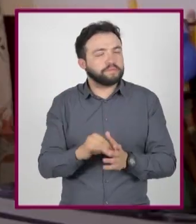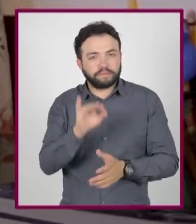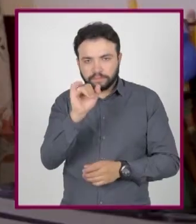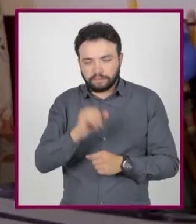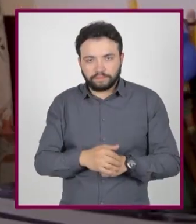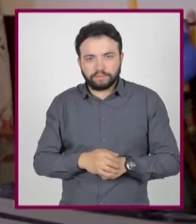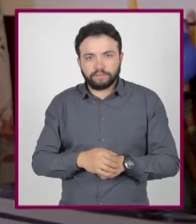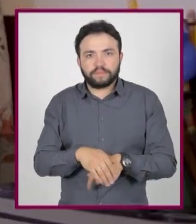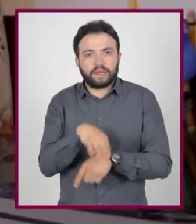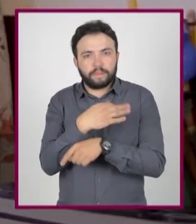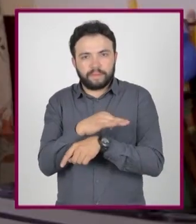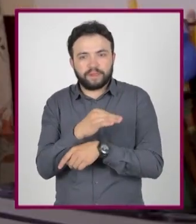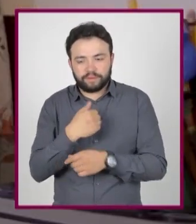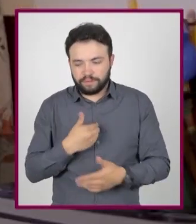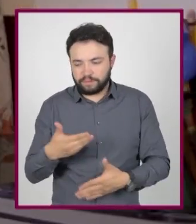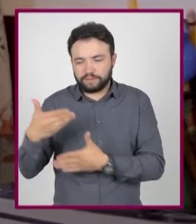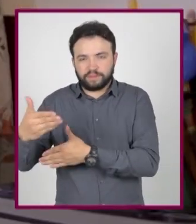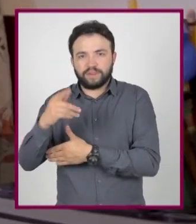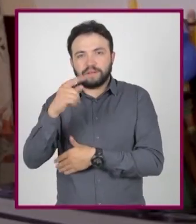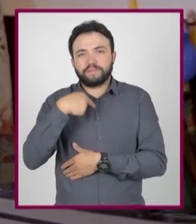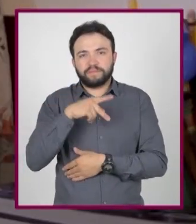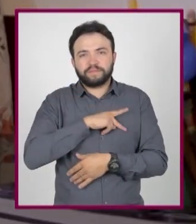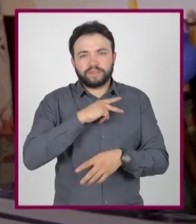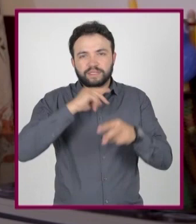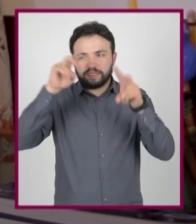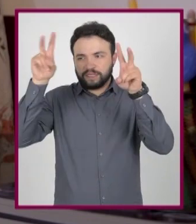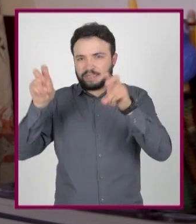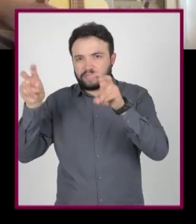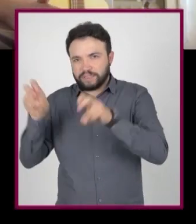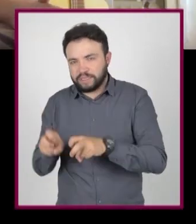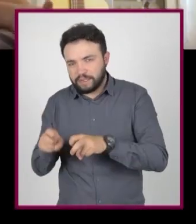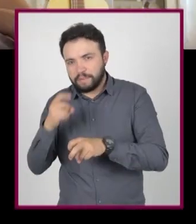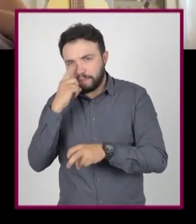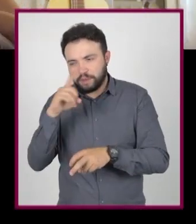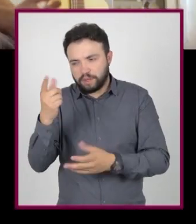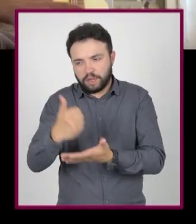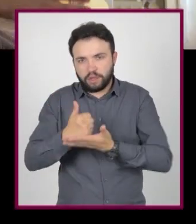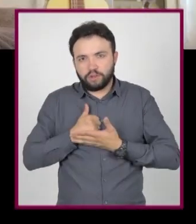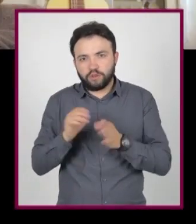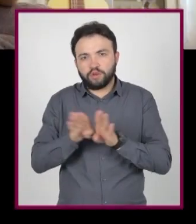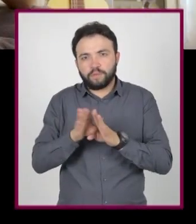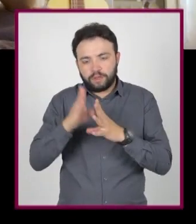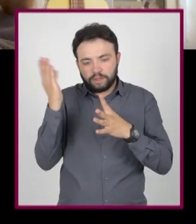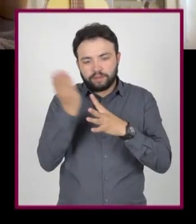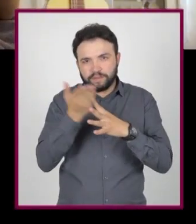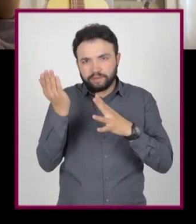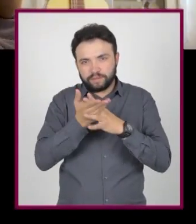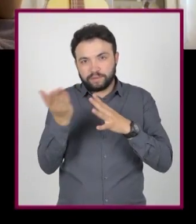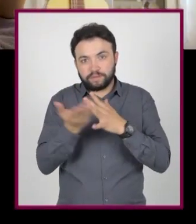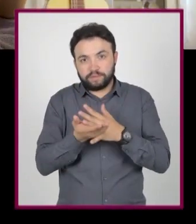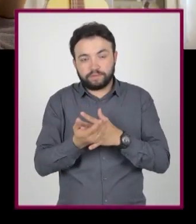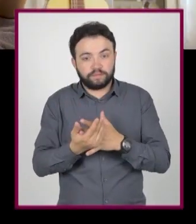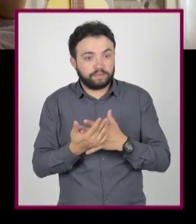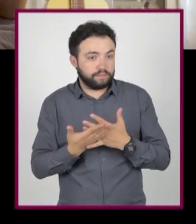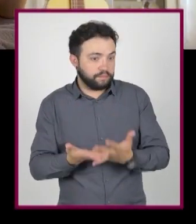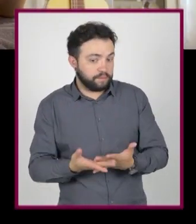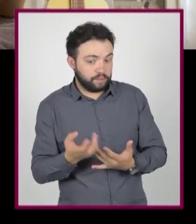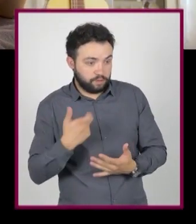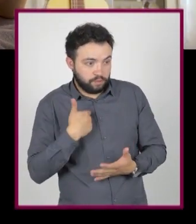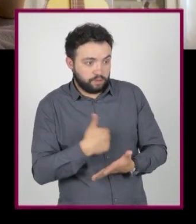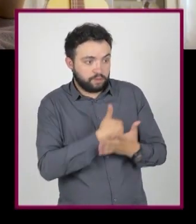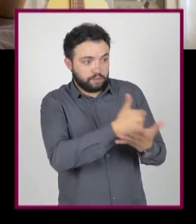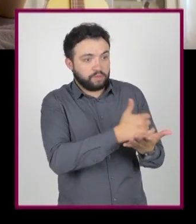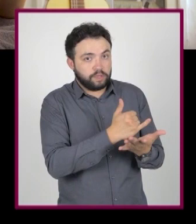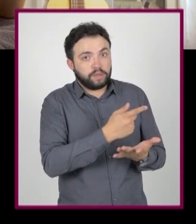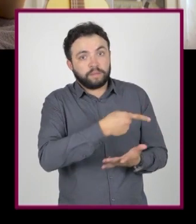Me late. Mientras, ¿te paso mi temario y me ayudas a ver cómo puedo dividirlo? Órale. Pero toda esta ayuda vale por